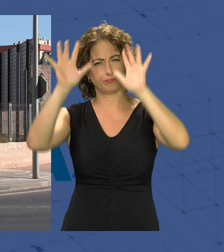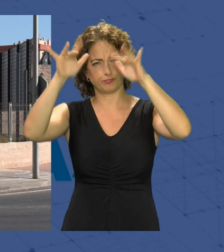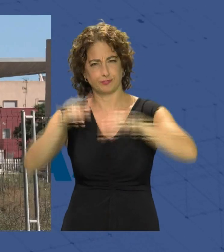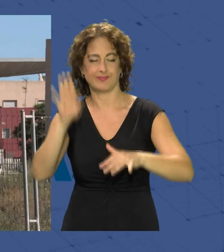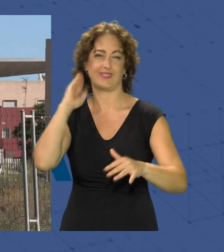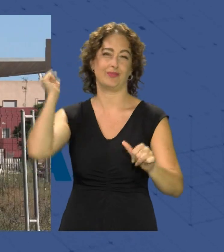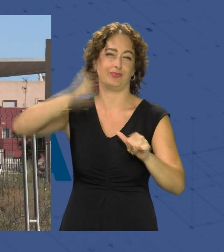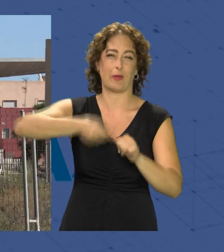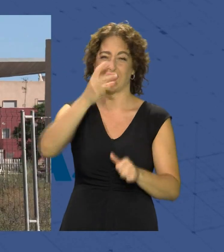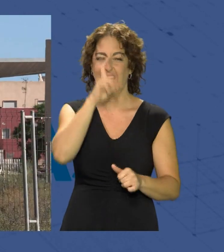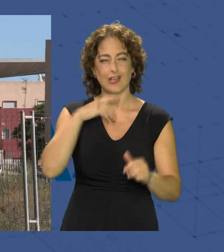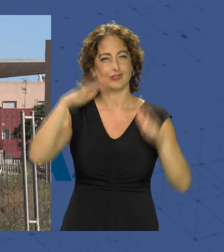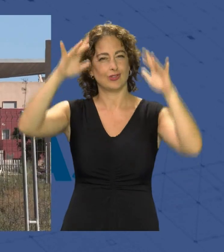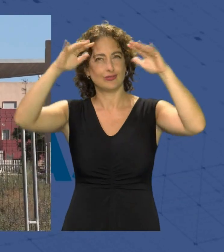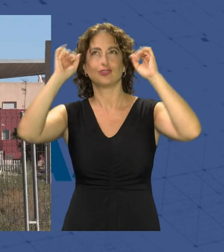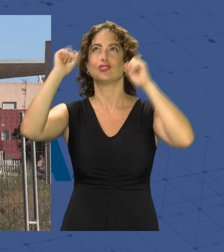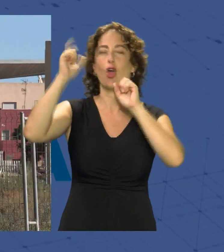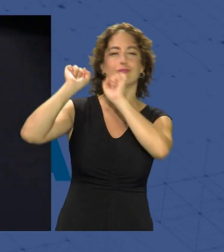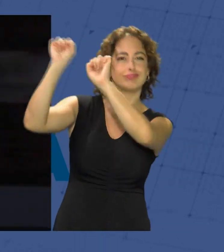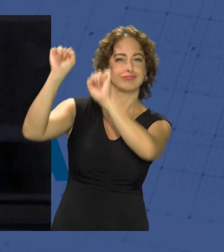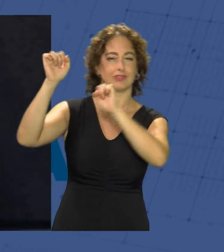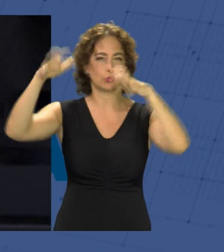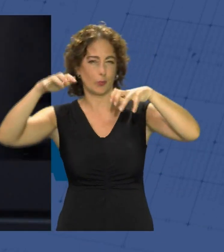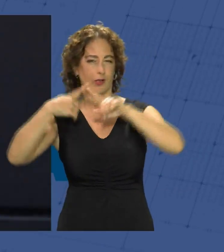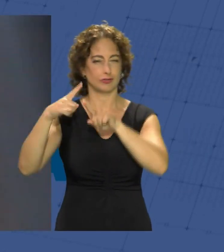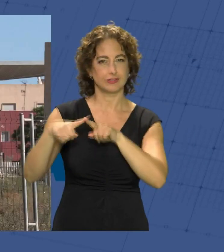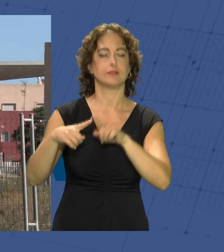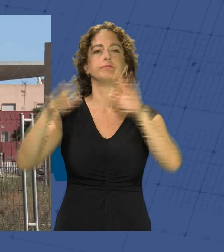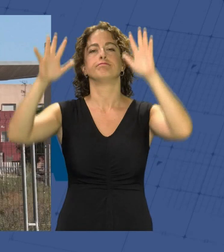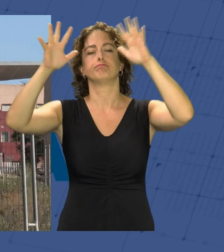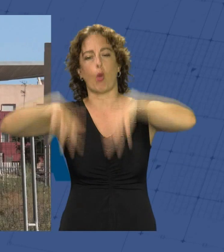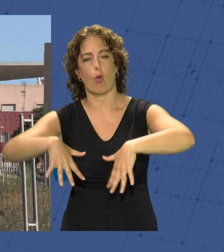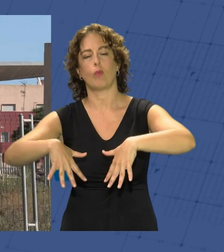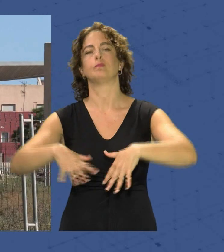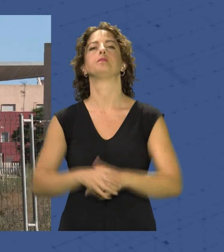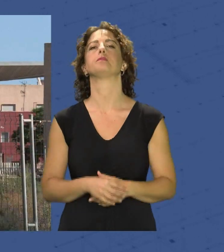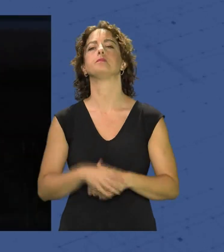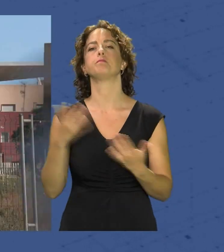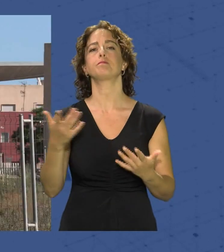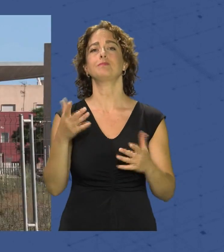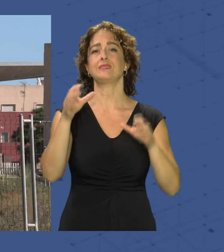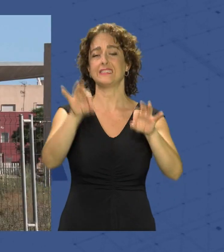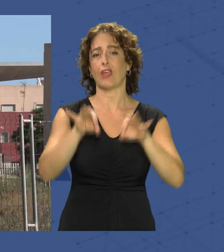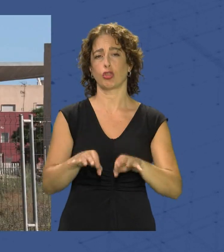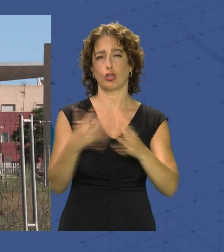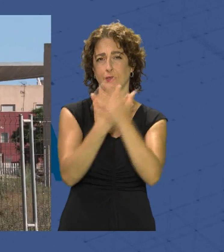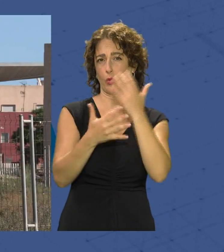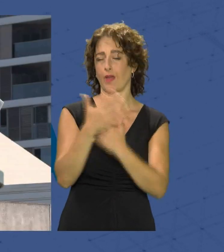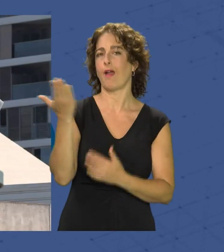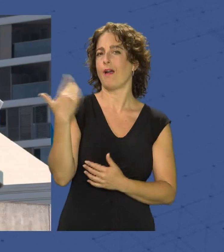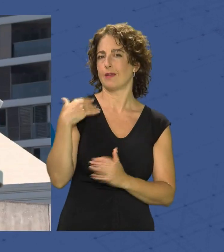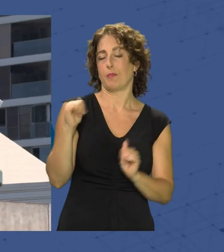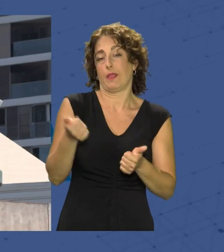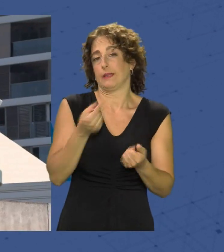sol y de las inclemencias metrológicas a los viajeros almerienses para que se desplomara sobre el terreno la estación intermodal comenzó ayer a ser ya